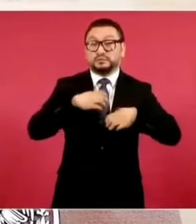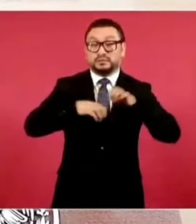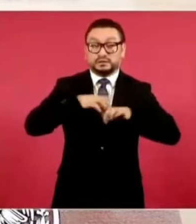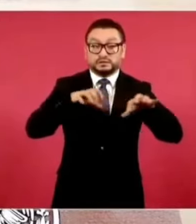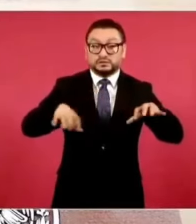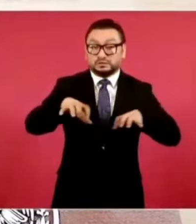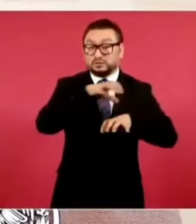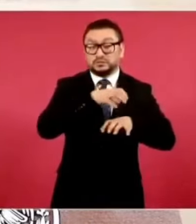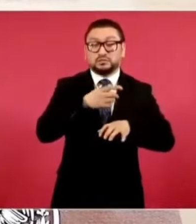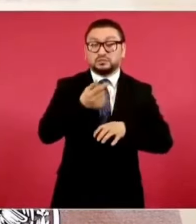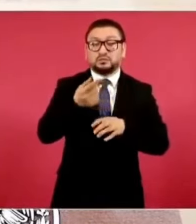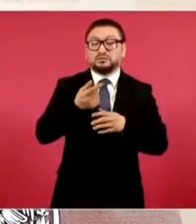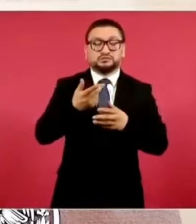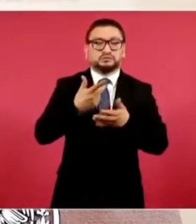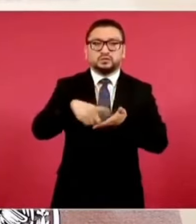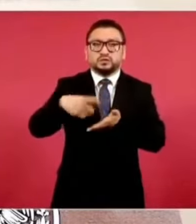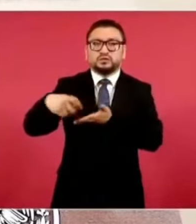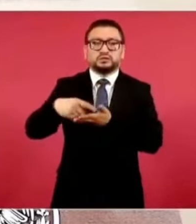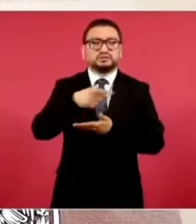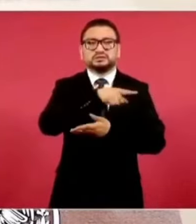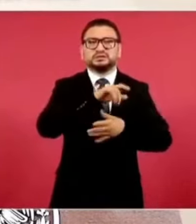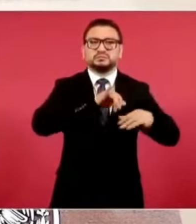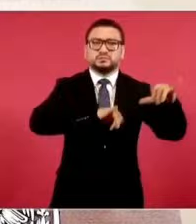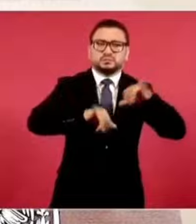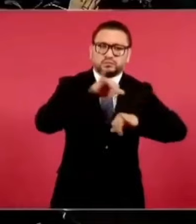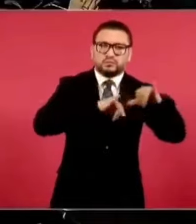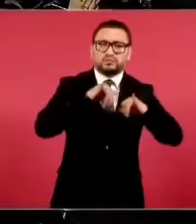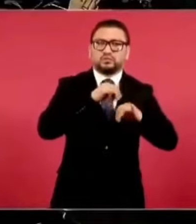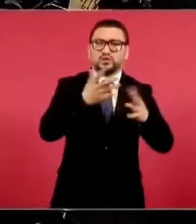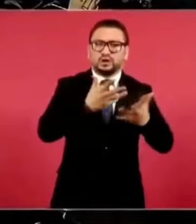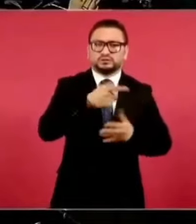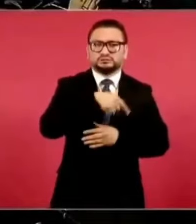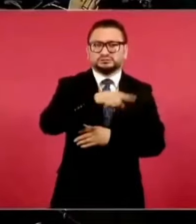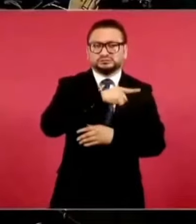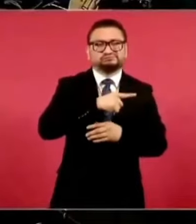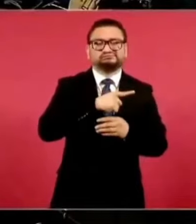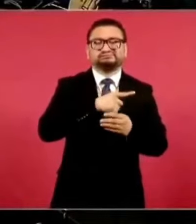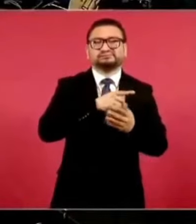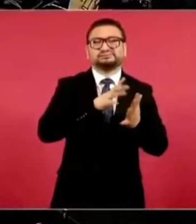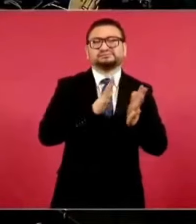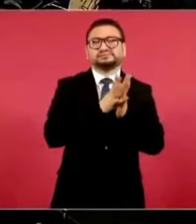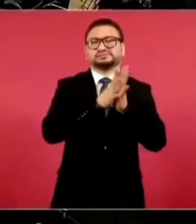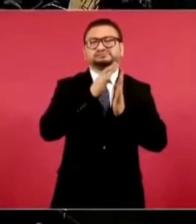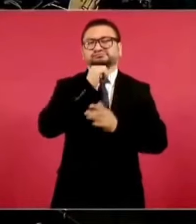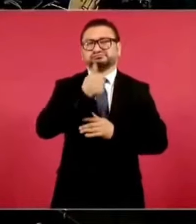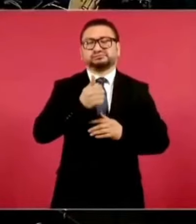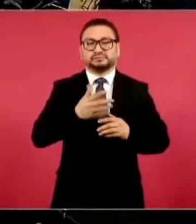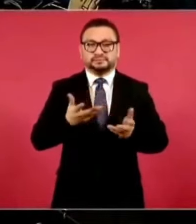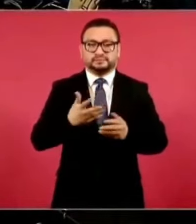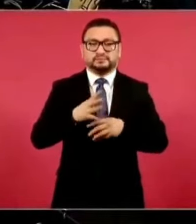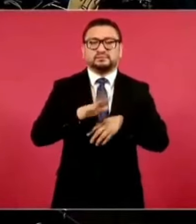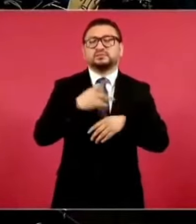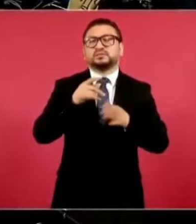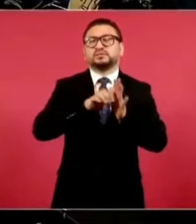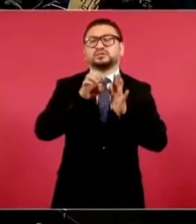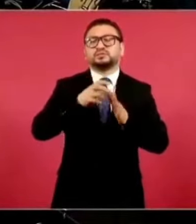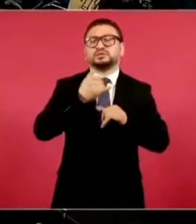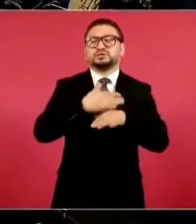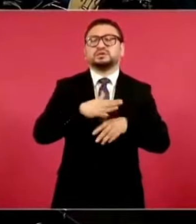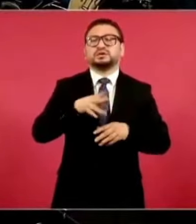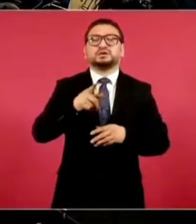empresas, los propios laboratorios que producen las medicinas dejaron de participar. Sólo para darles un dato, en